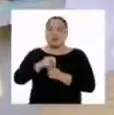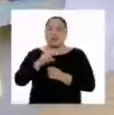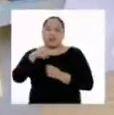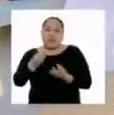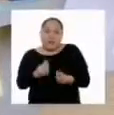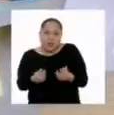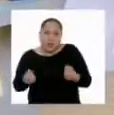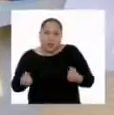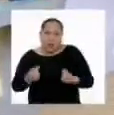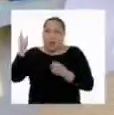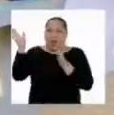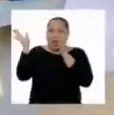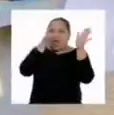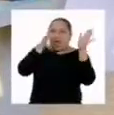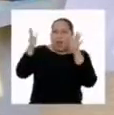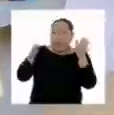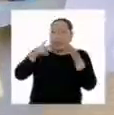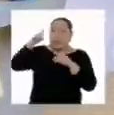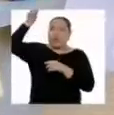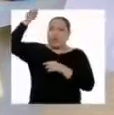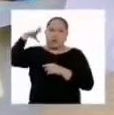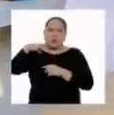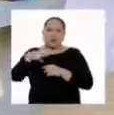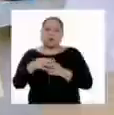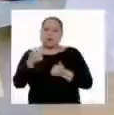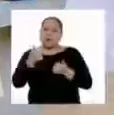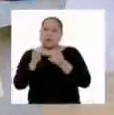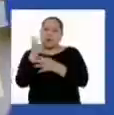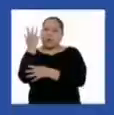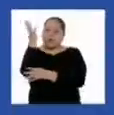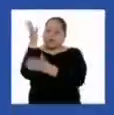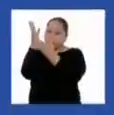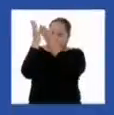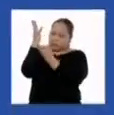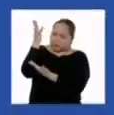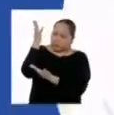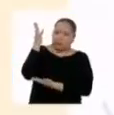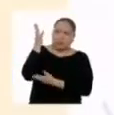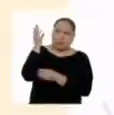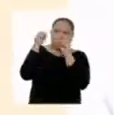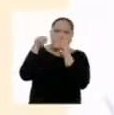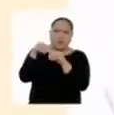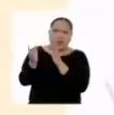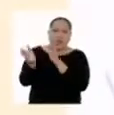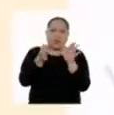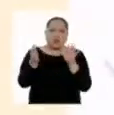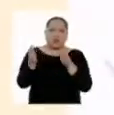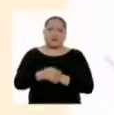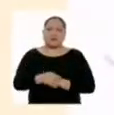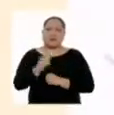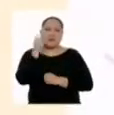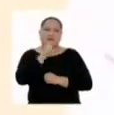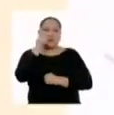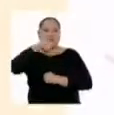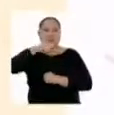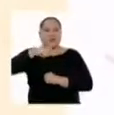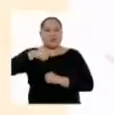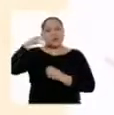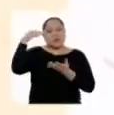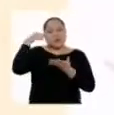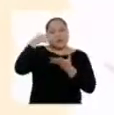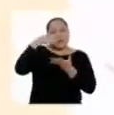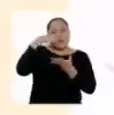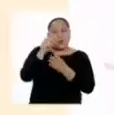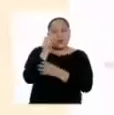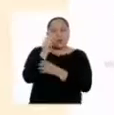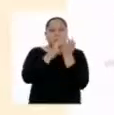tierra, agua y luz. Pero, ¿en qué parte de la planta se produce el oxígeno? Para eso tenemos que estudiar la